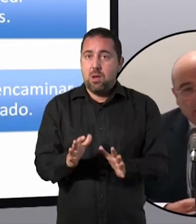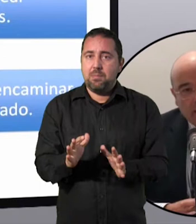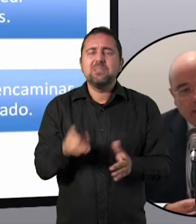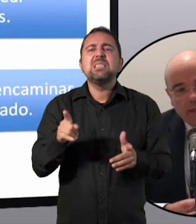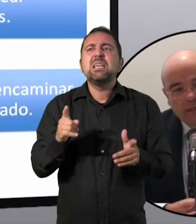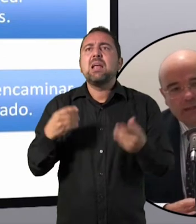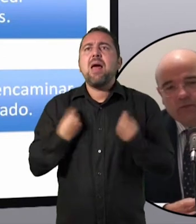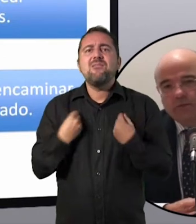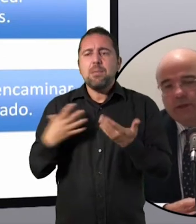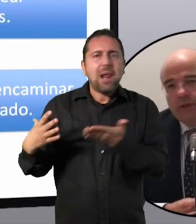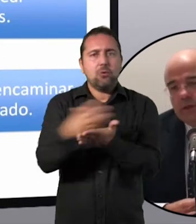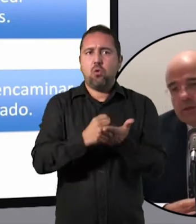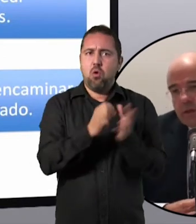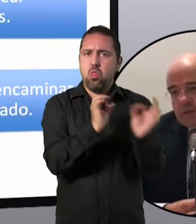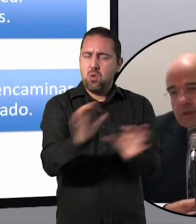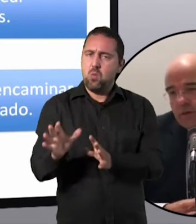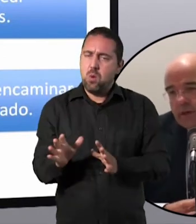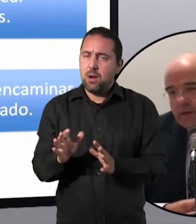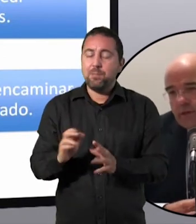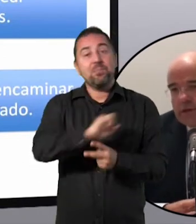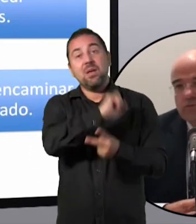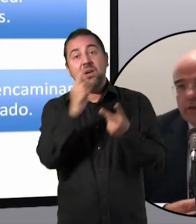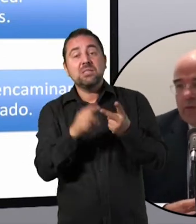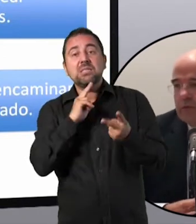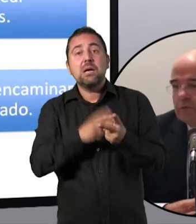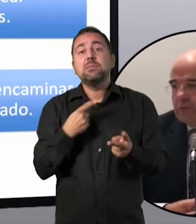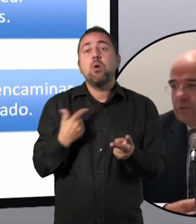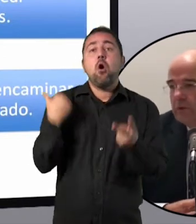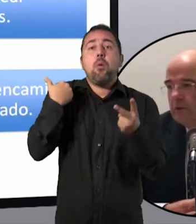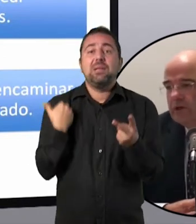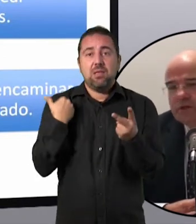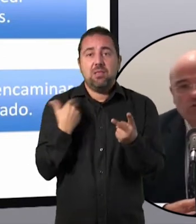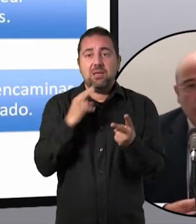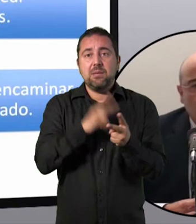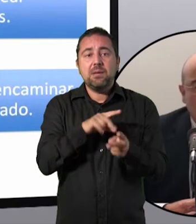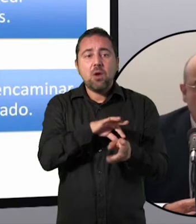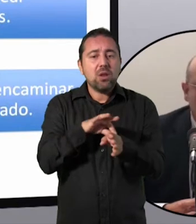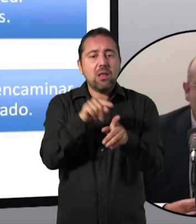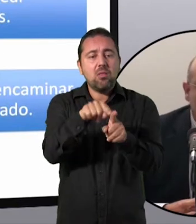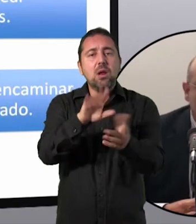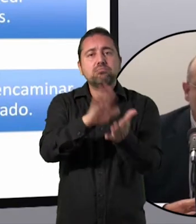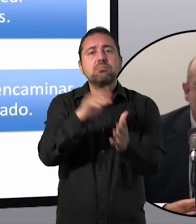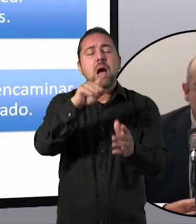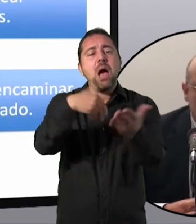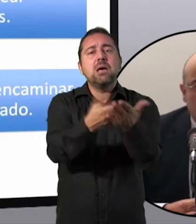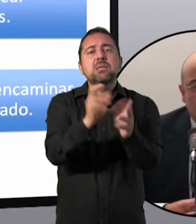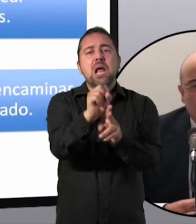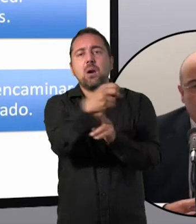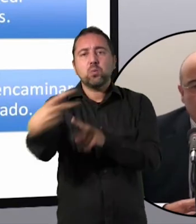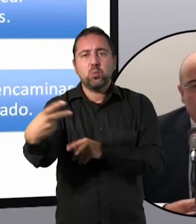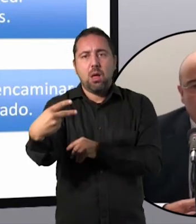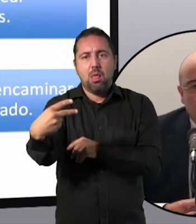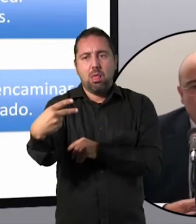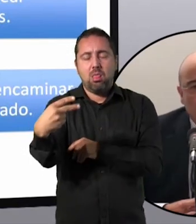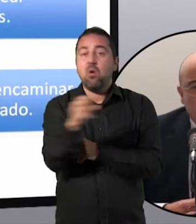La siguiente de esas competencias es la orientación al resultado. Esta es una competencia, yo diría, básica